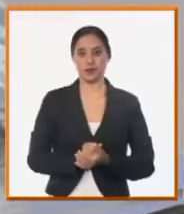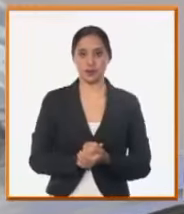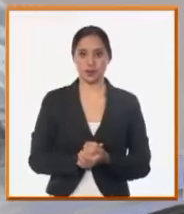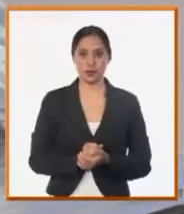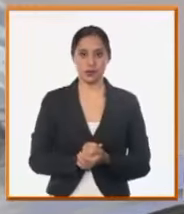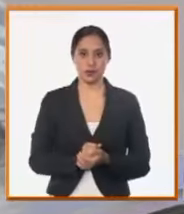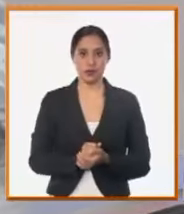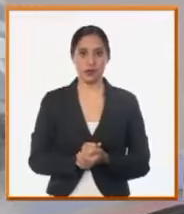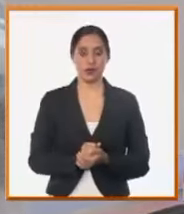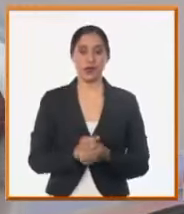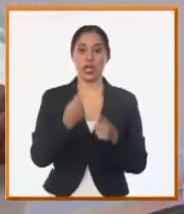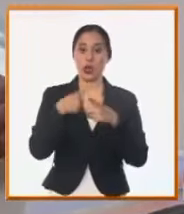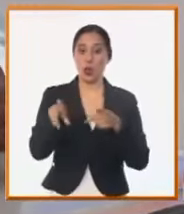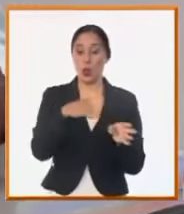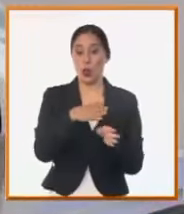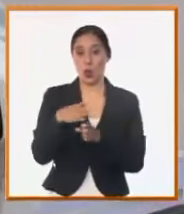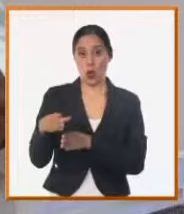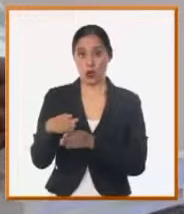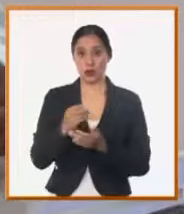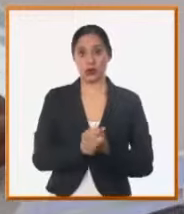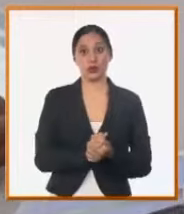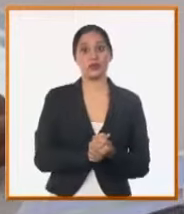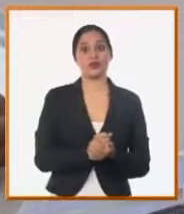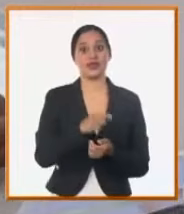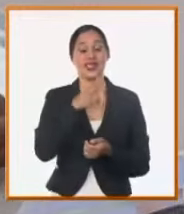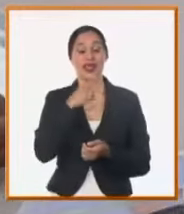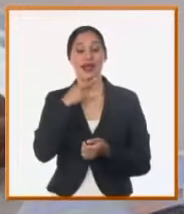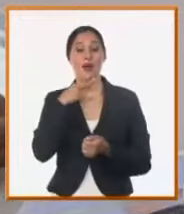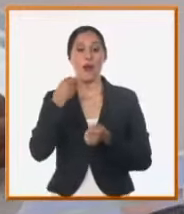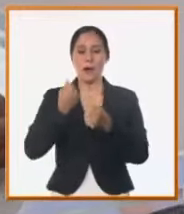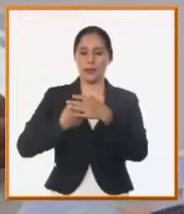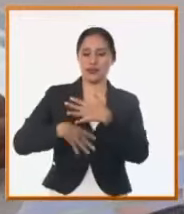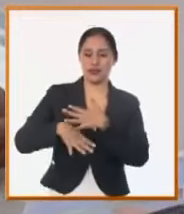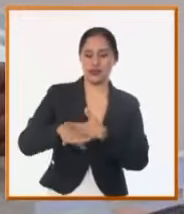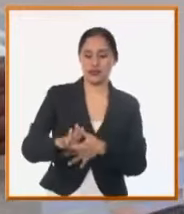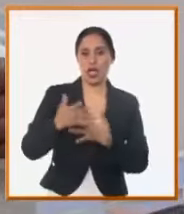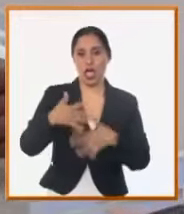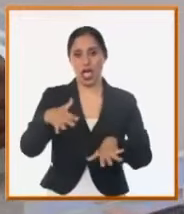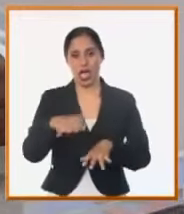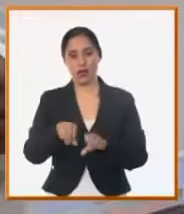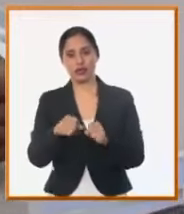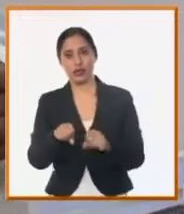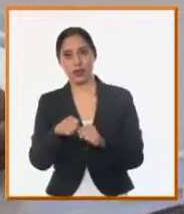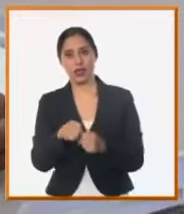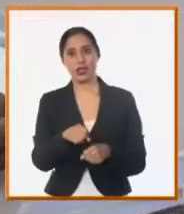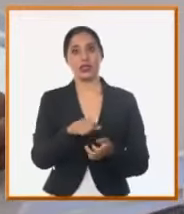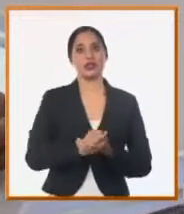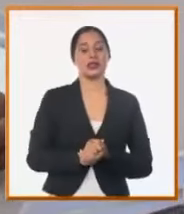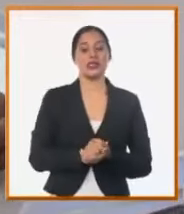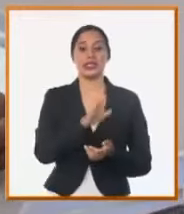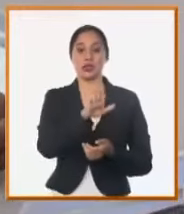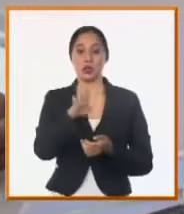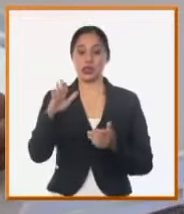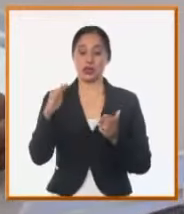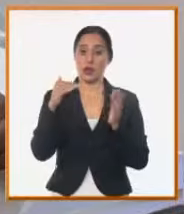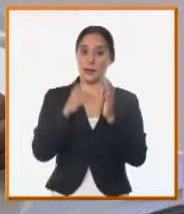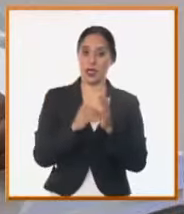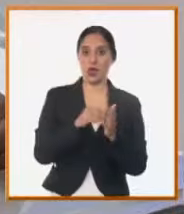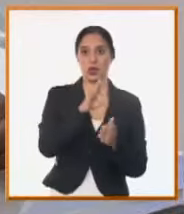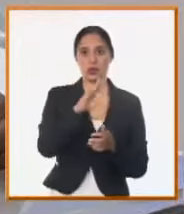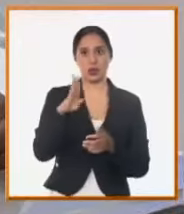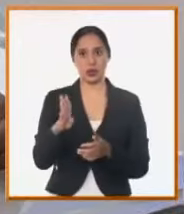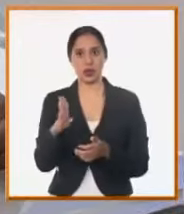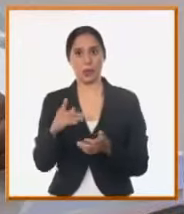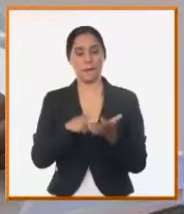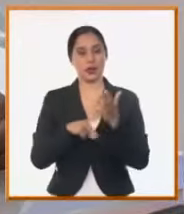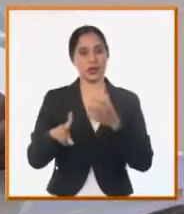al tema de los salieros en la actualidad hay 5.784 salieros básicamente La Habana, Grama y